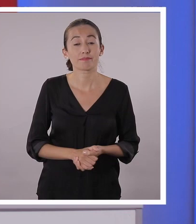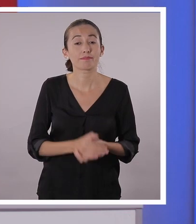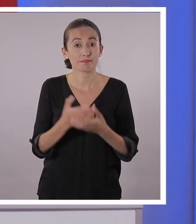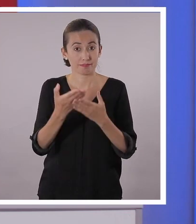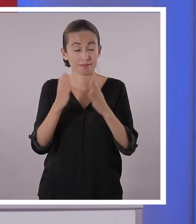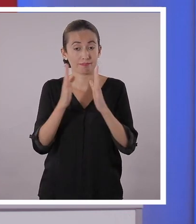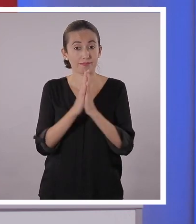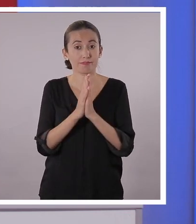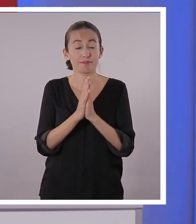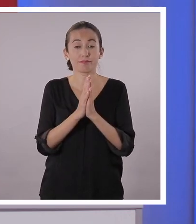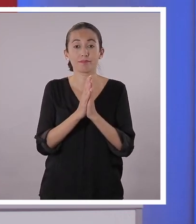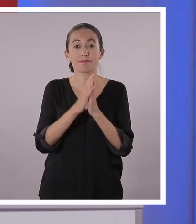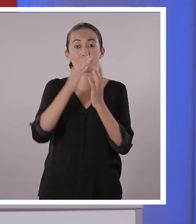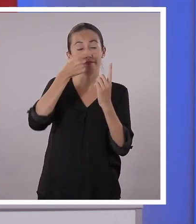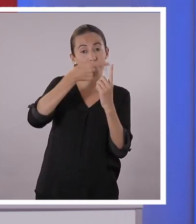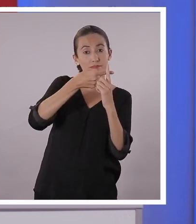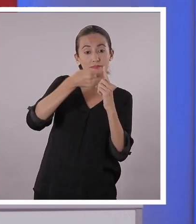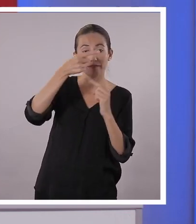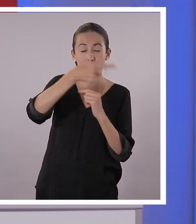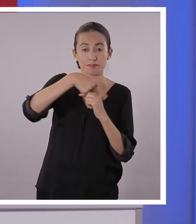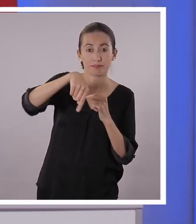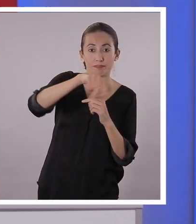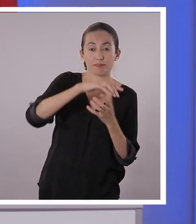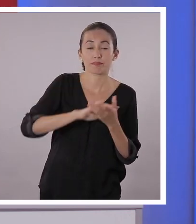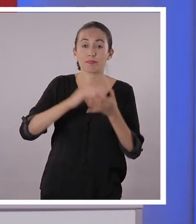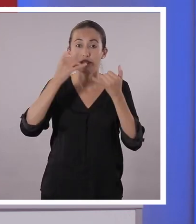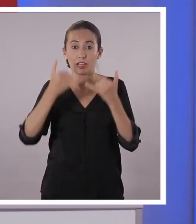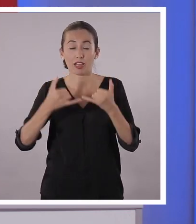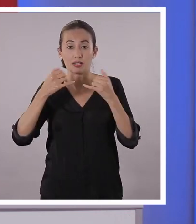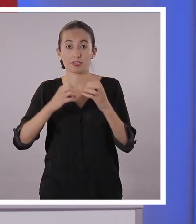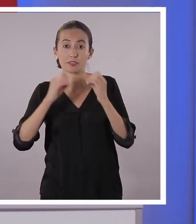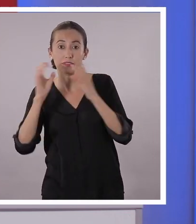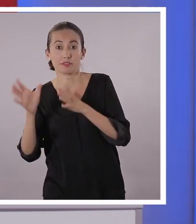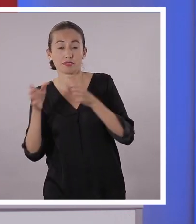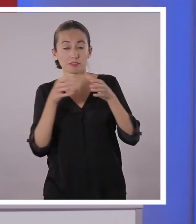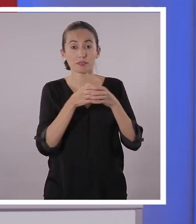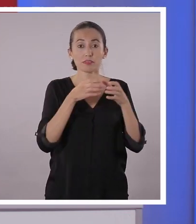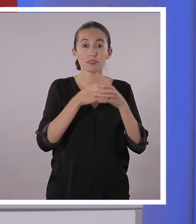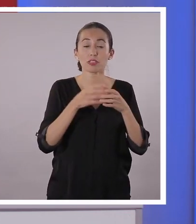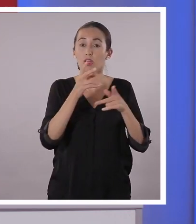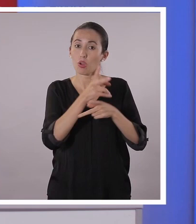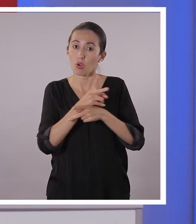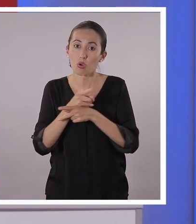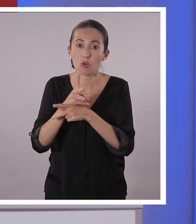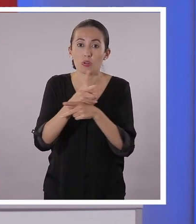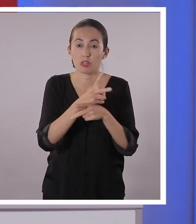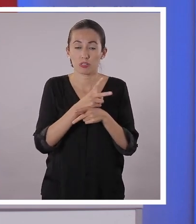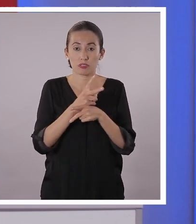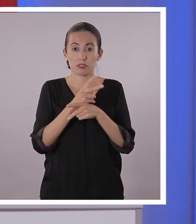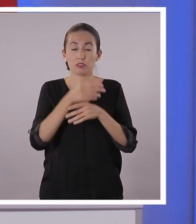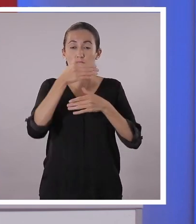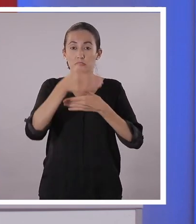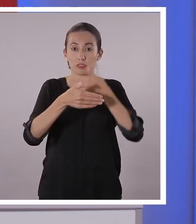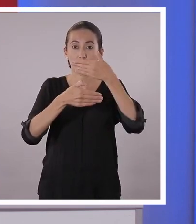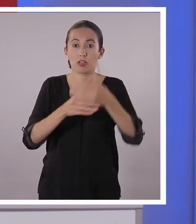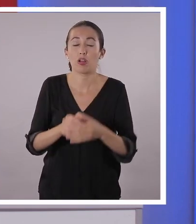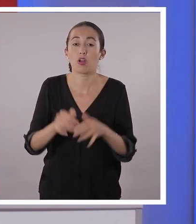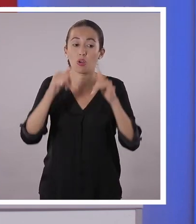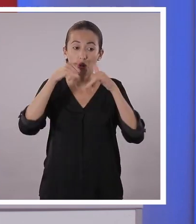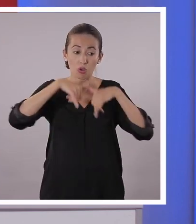Nos va a quedar una especie de cruz. Ahora, vamos a tener mucho cuidado con el siguiente paso.